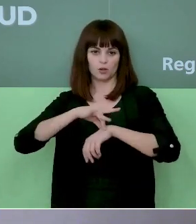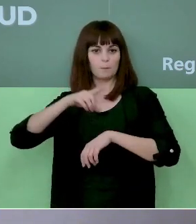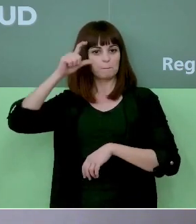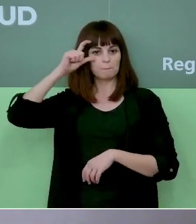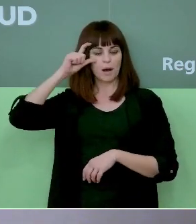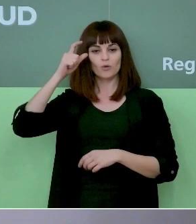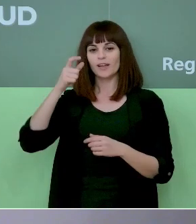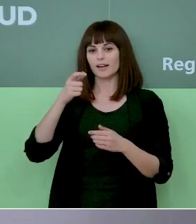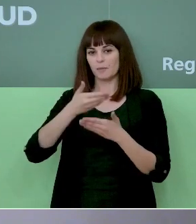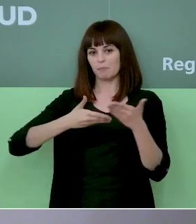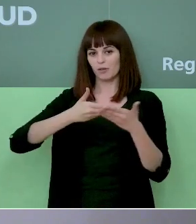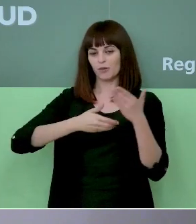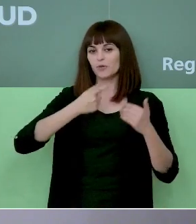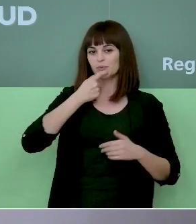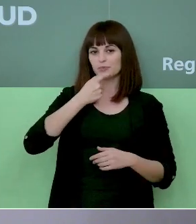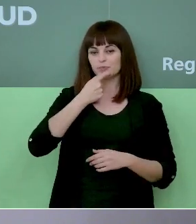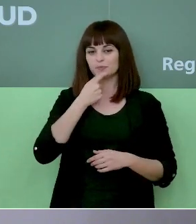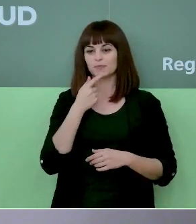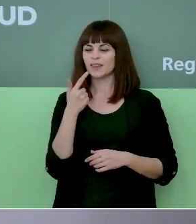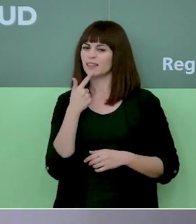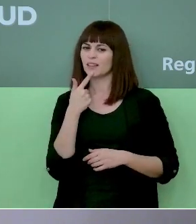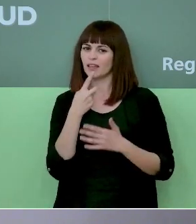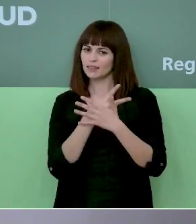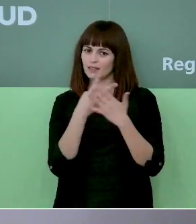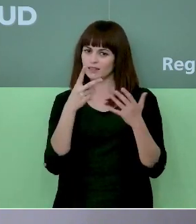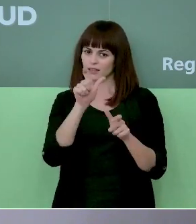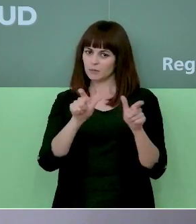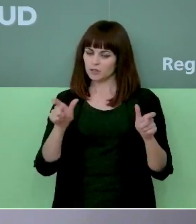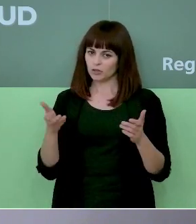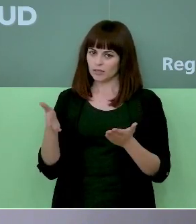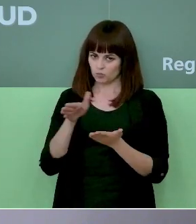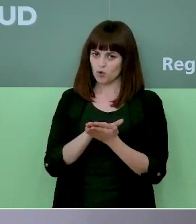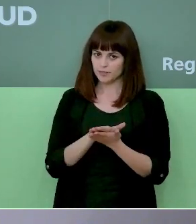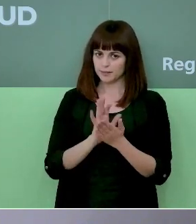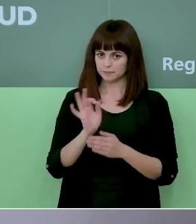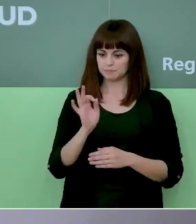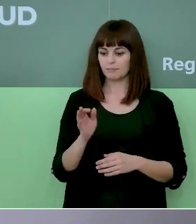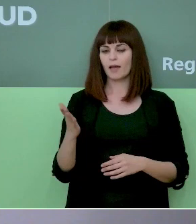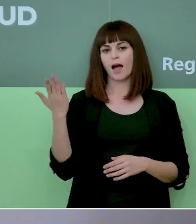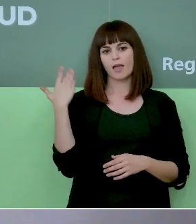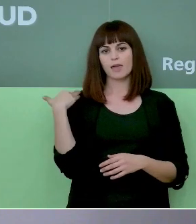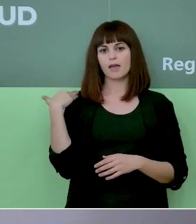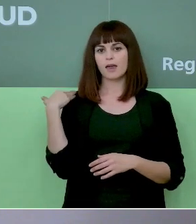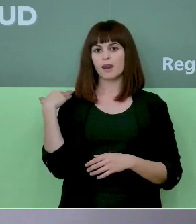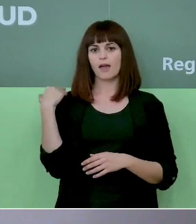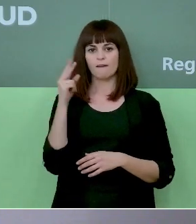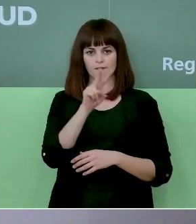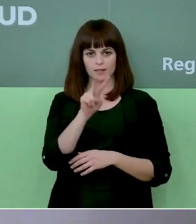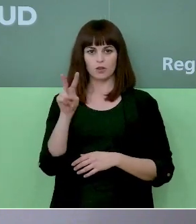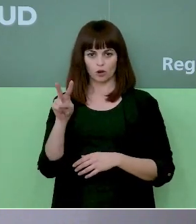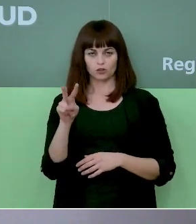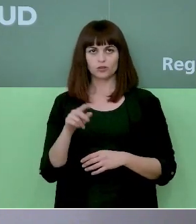Spain Report. Constata 17 fallecidos hoy, si lo digo bien. Ayer, 22.